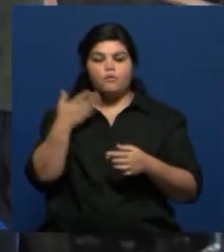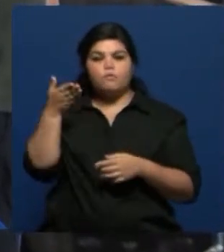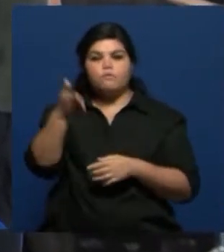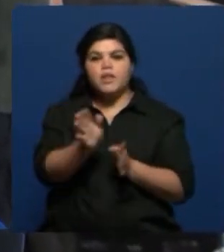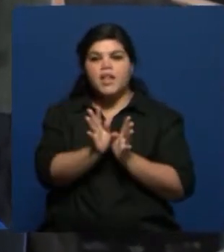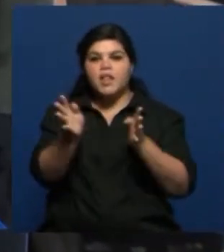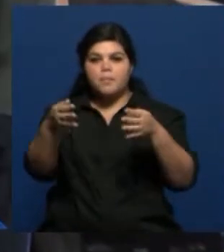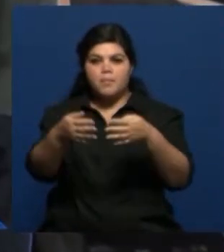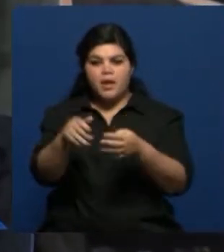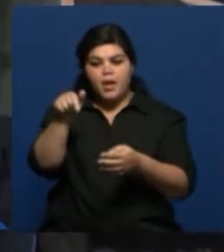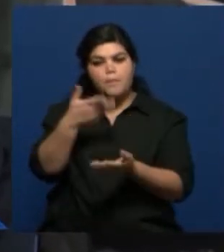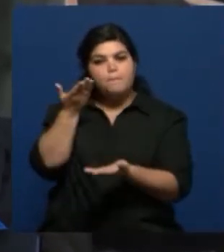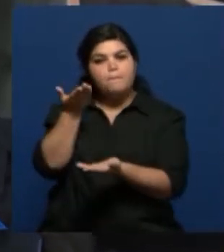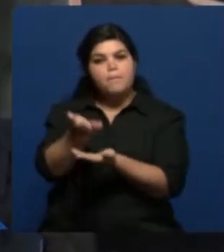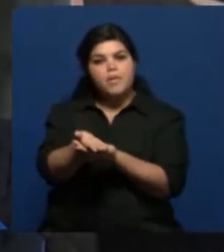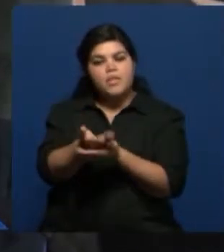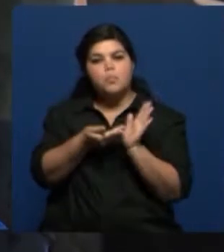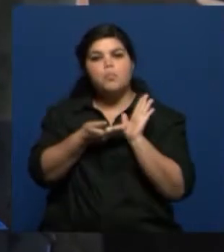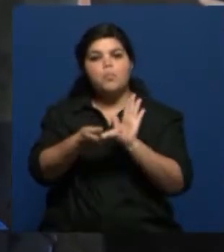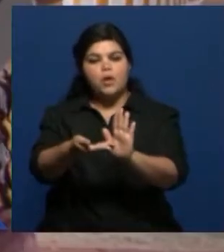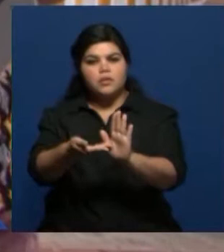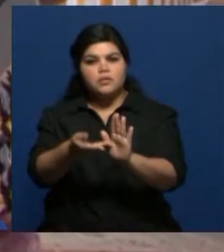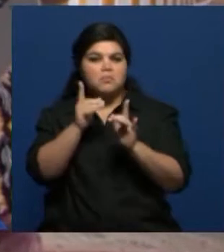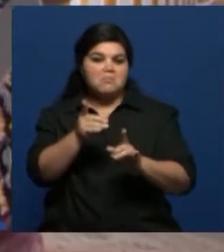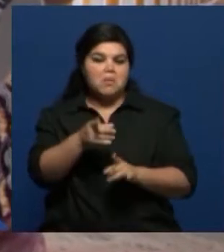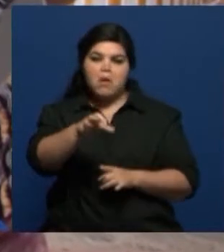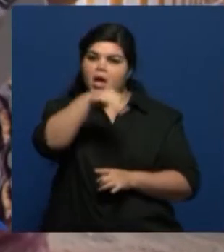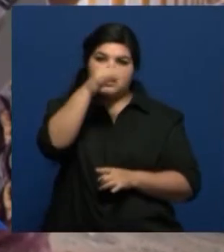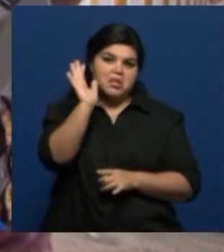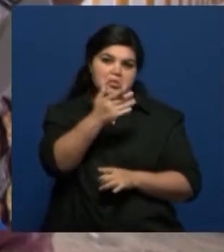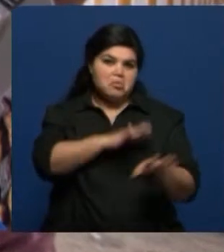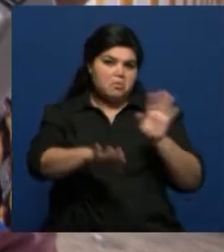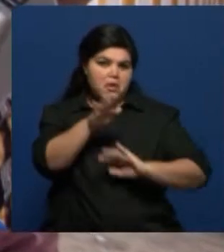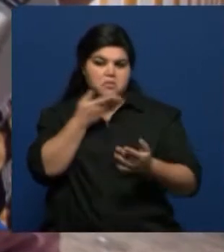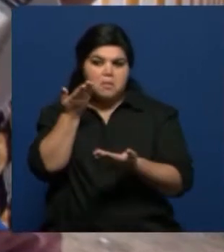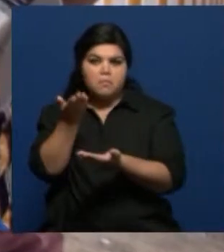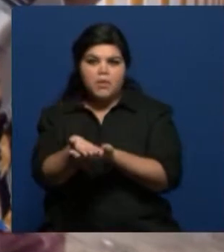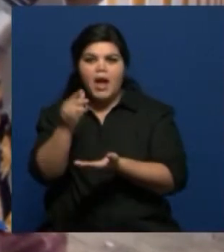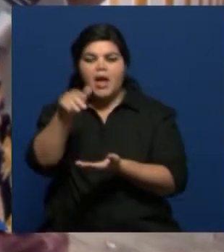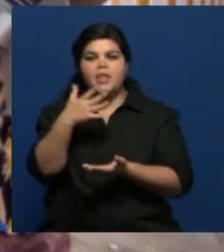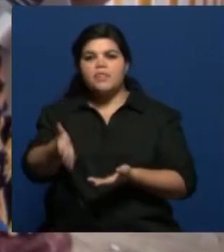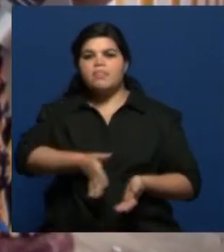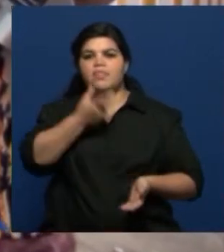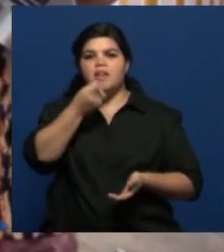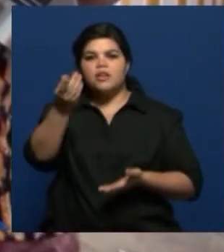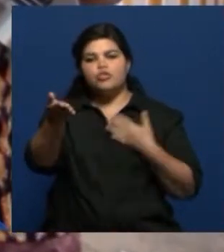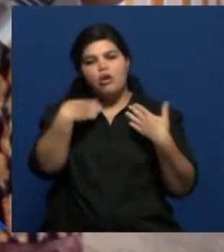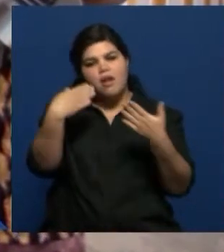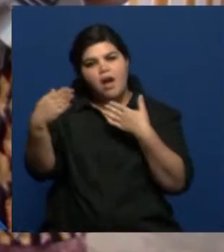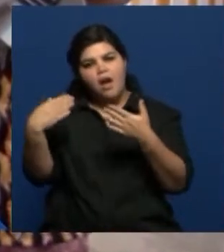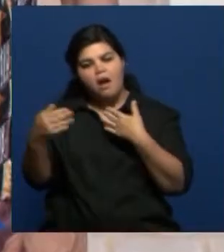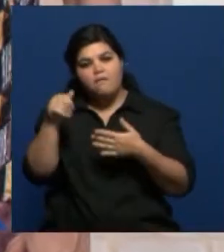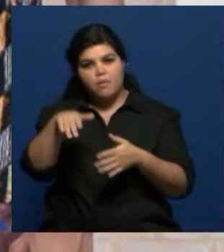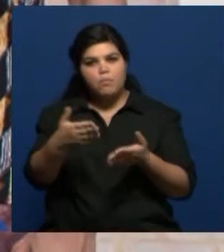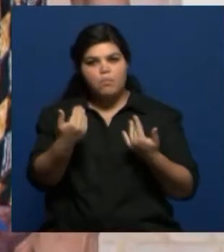pedir una función, como todos los artistas generalmente lo hacemos, y en eso en diálogo con la directora. Entonces, surgió la